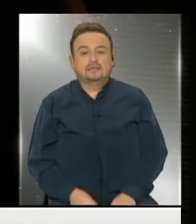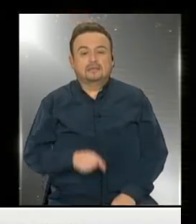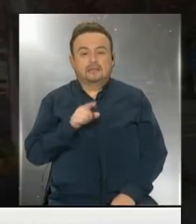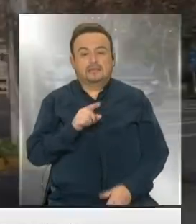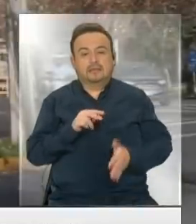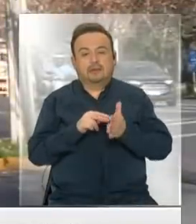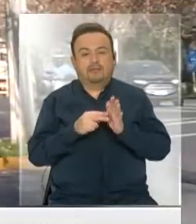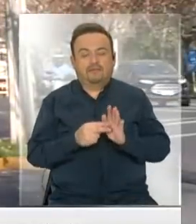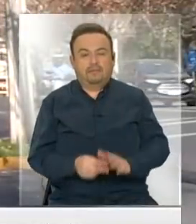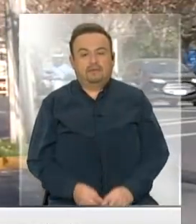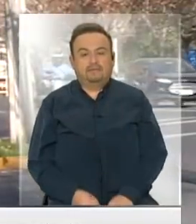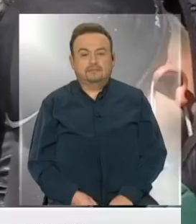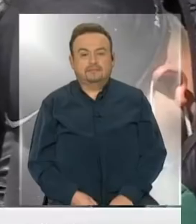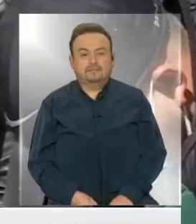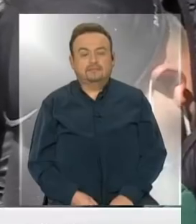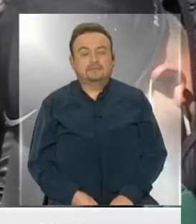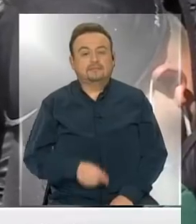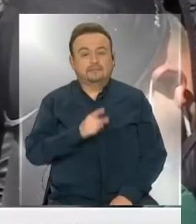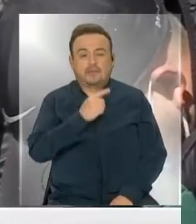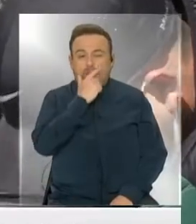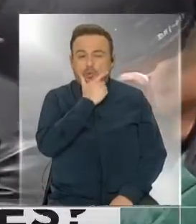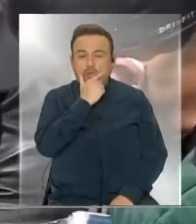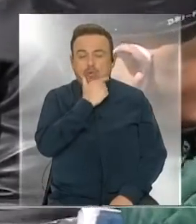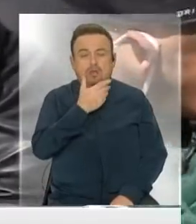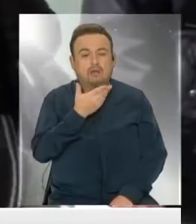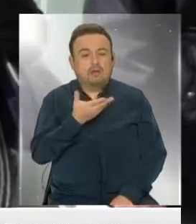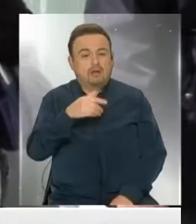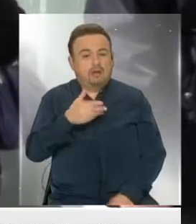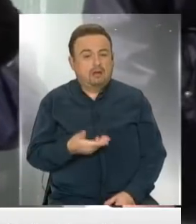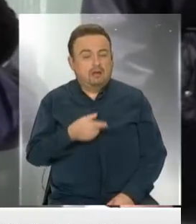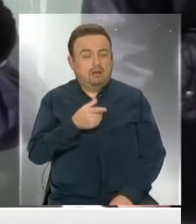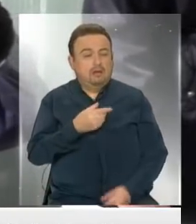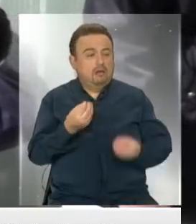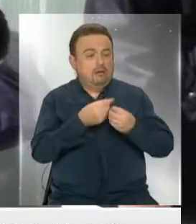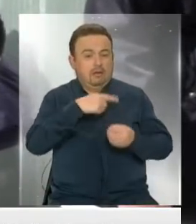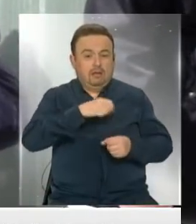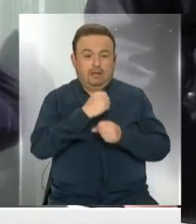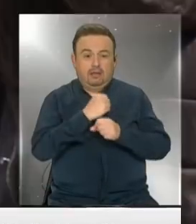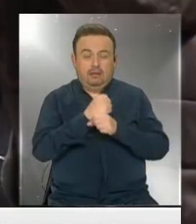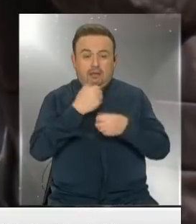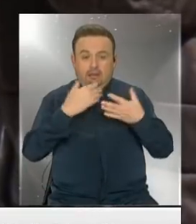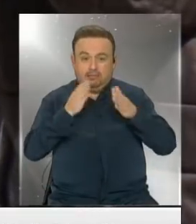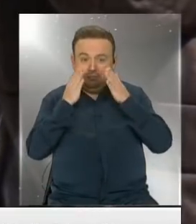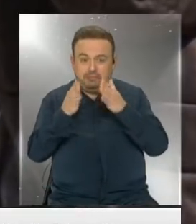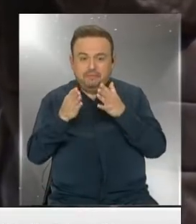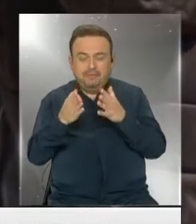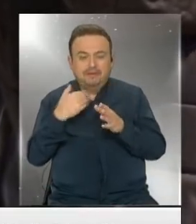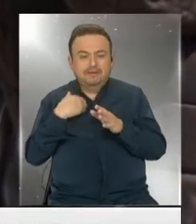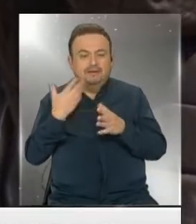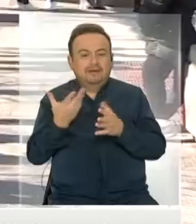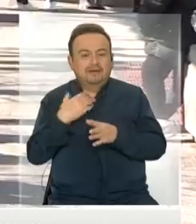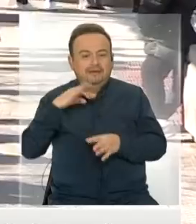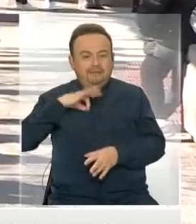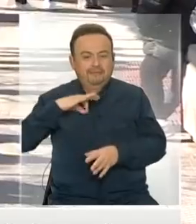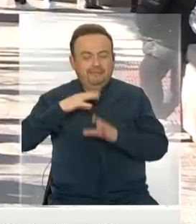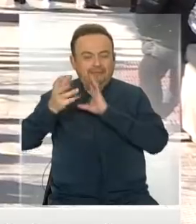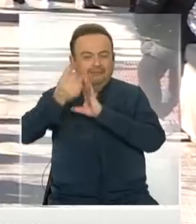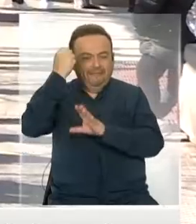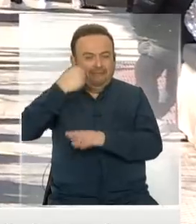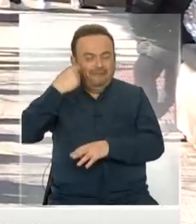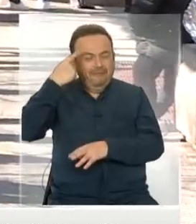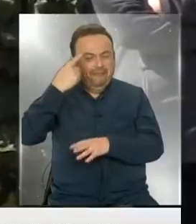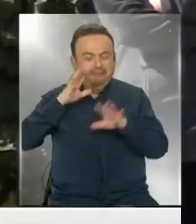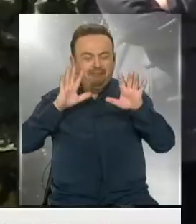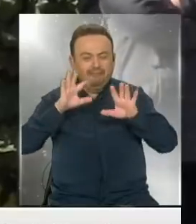el problema. Hay dudas que surgen, sobre todo ahora, cuando muchos trabajadores han puesto atención a sus fondos de pensión, pensando en el